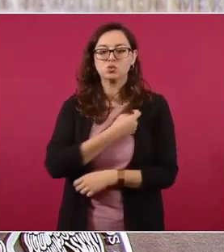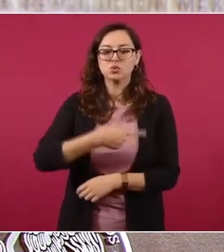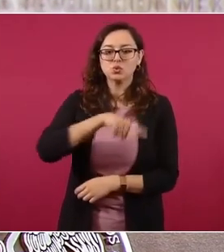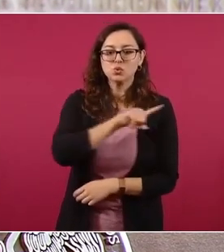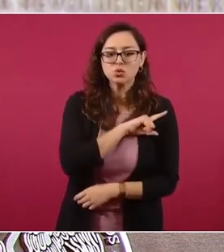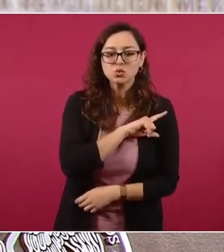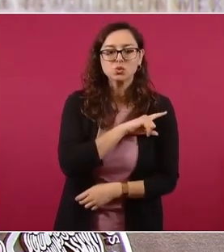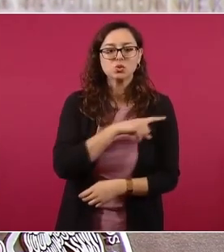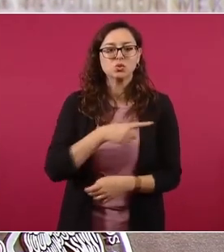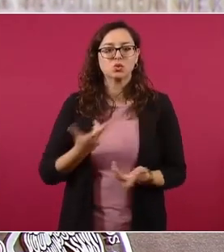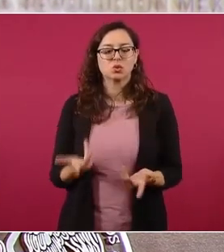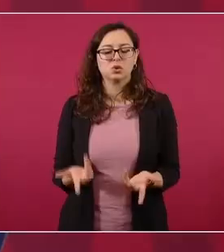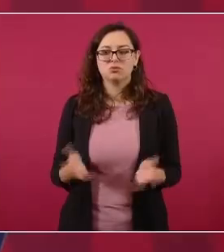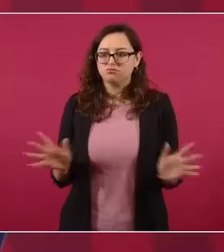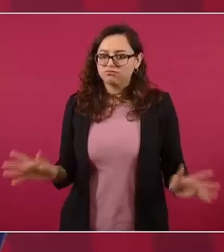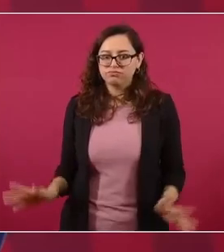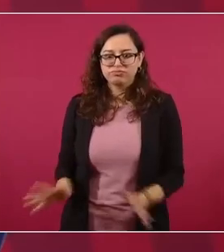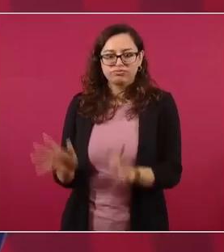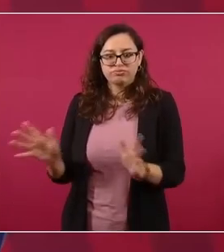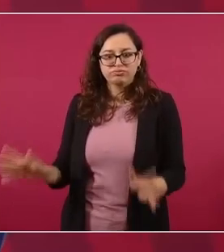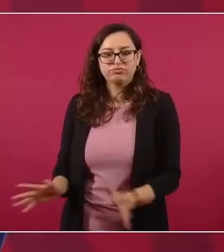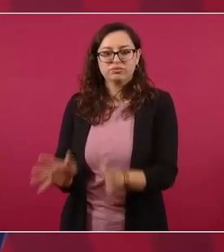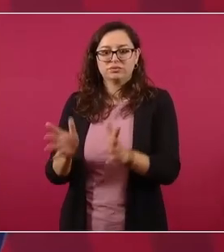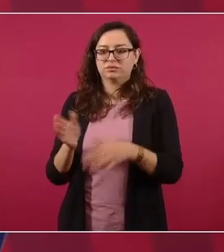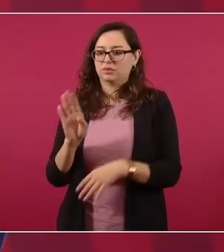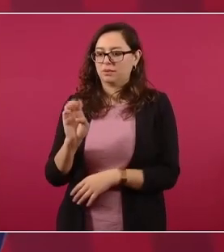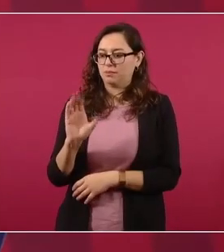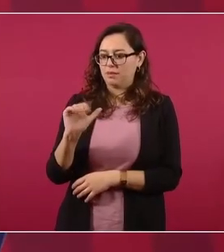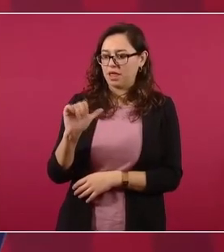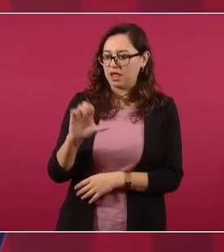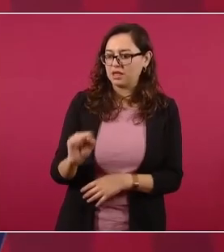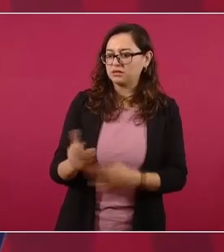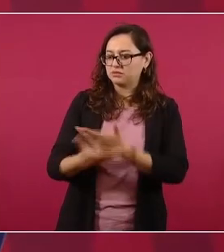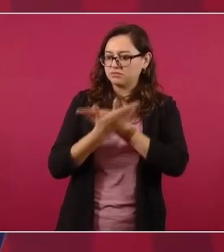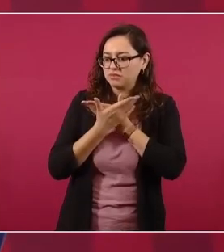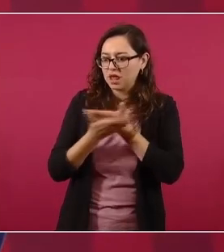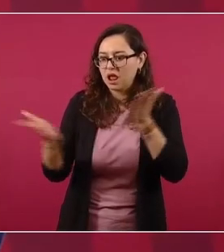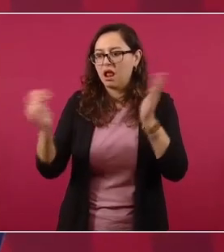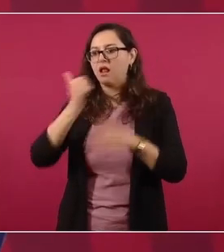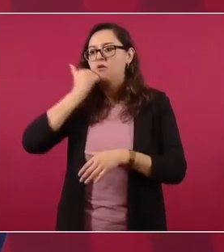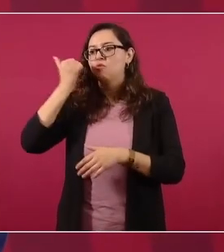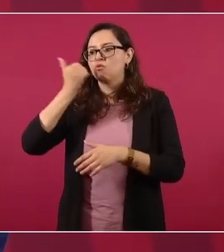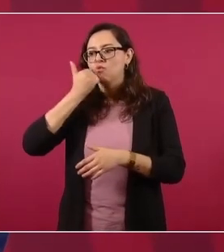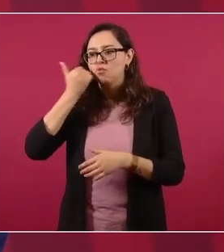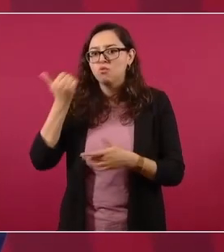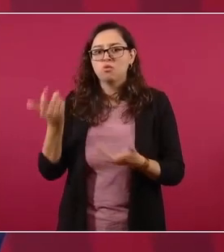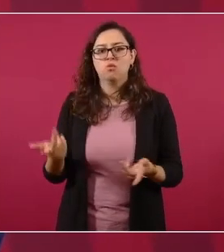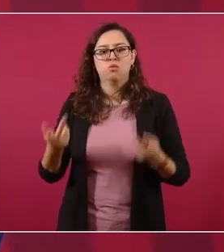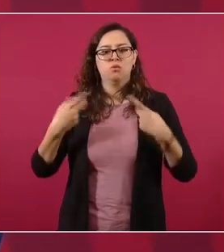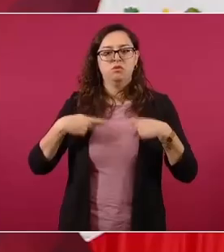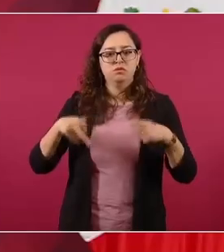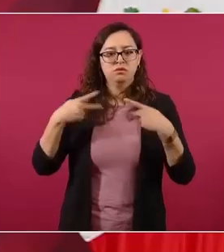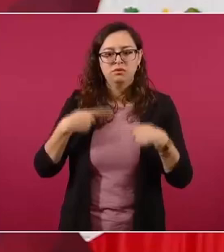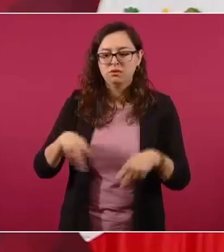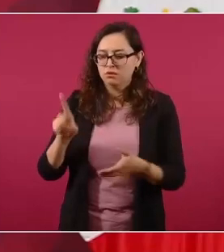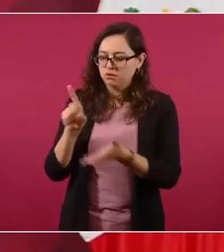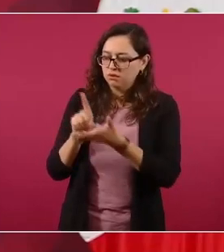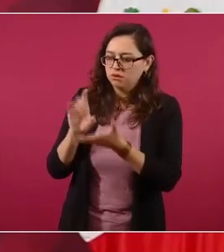para becas, para discapacitados,